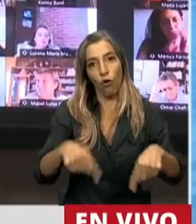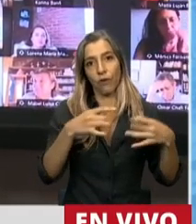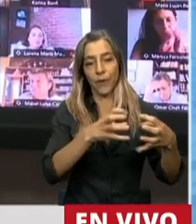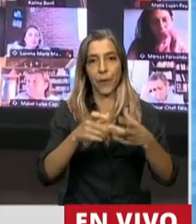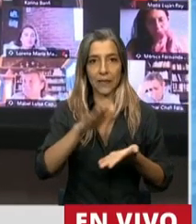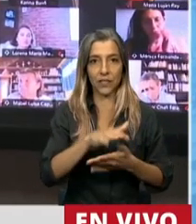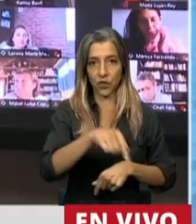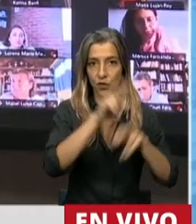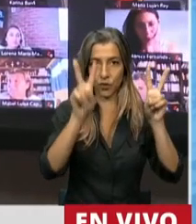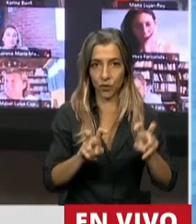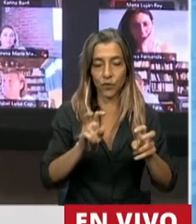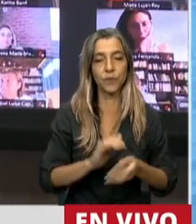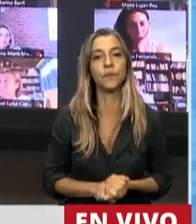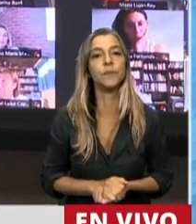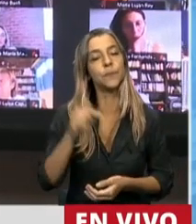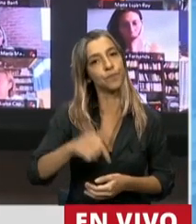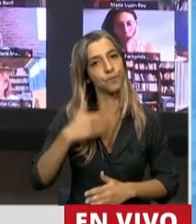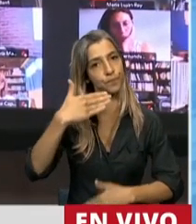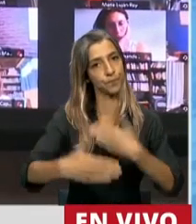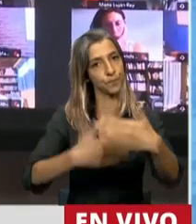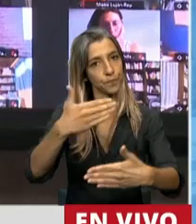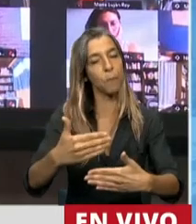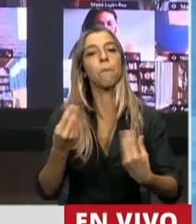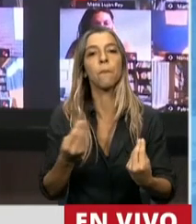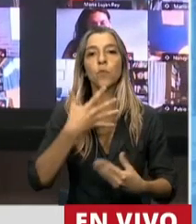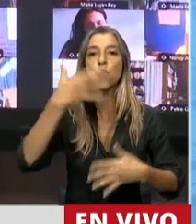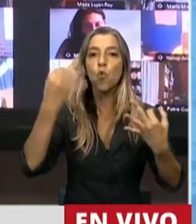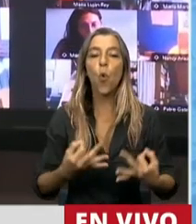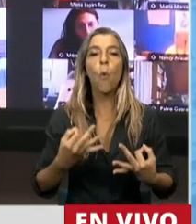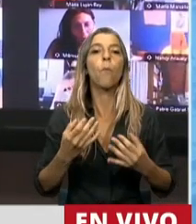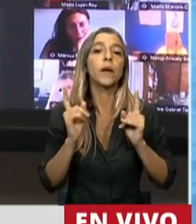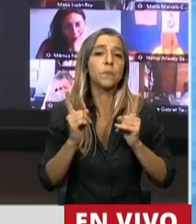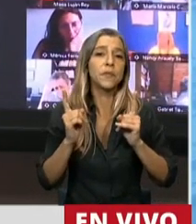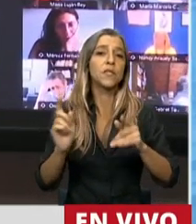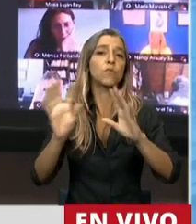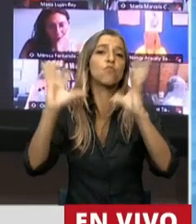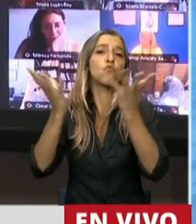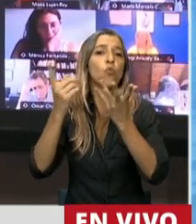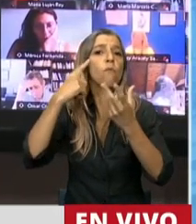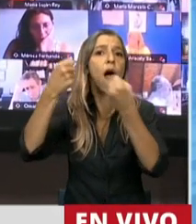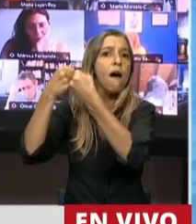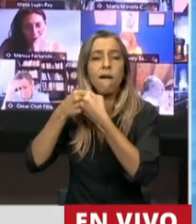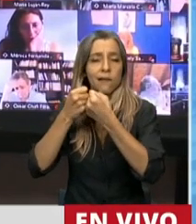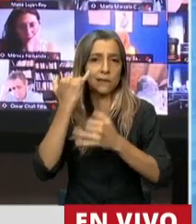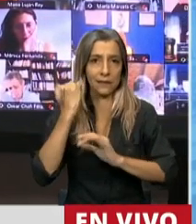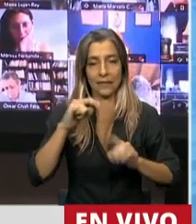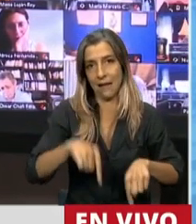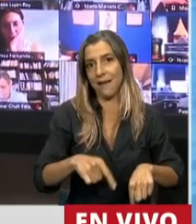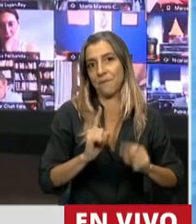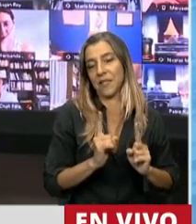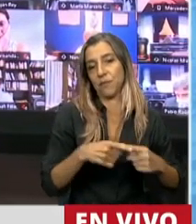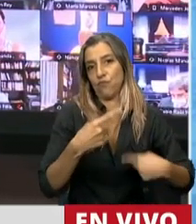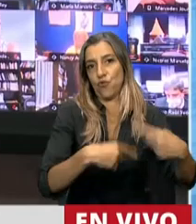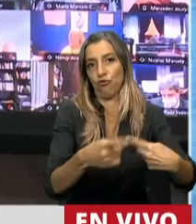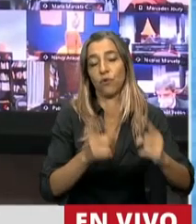dando un paso hacia adelante, cumpliendo con los compromisos internacionales, pero por sobre todas las cosas, satisfaciendo una